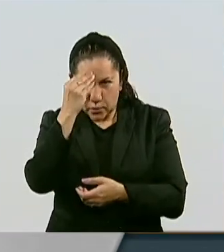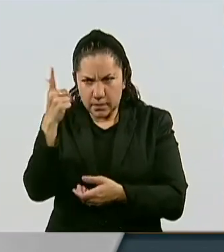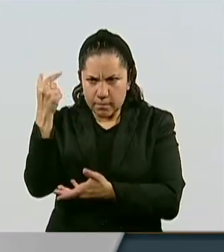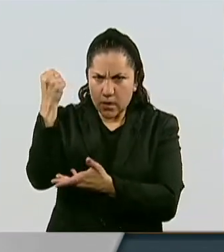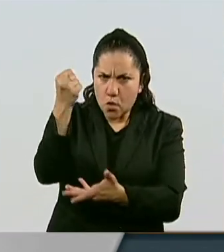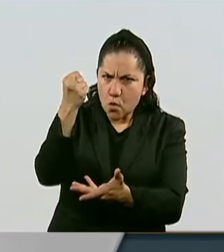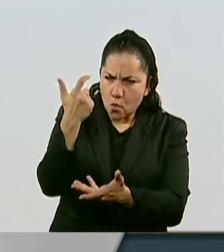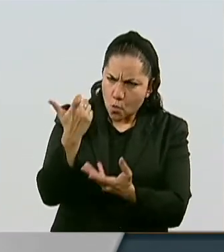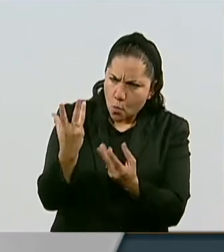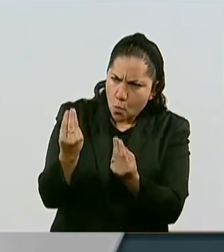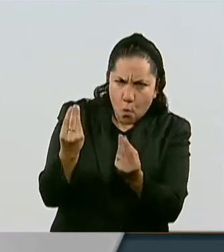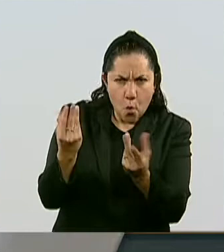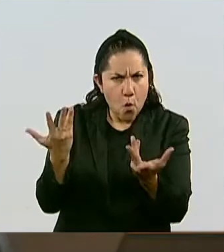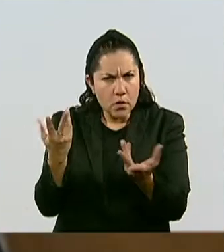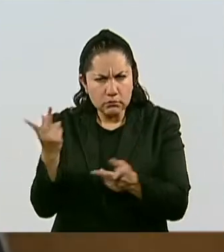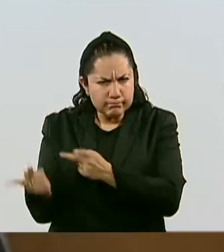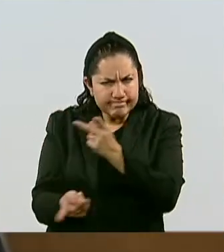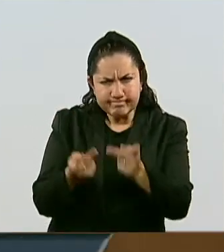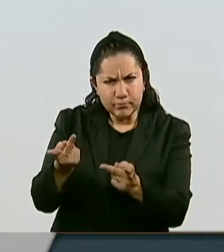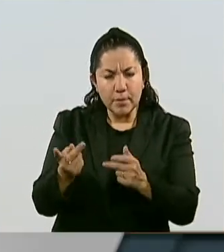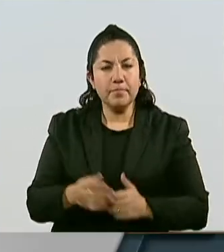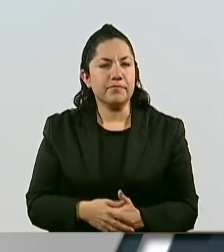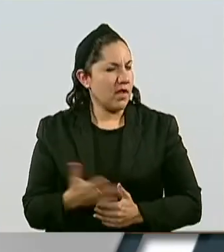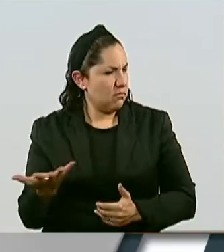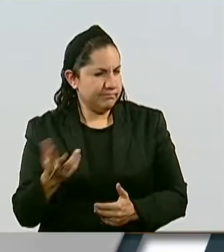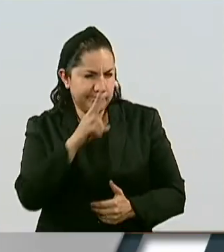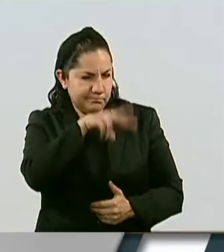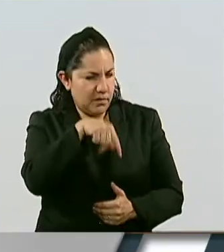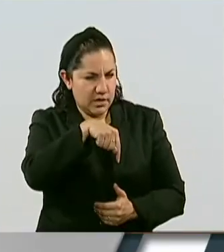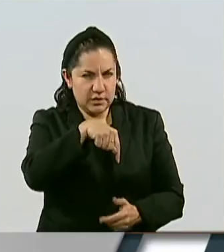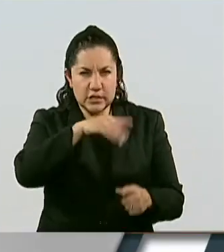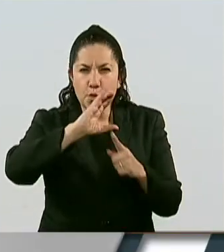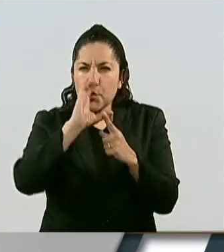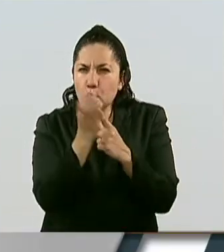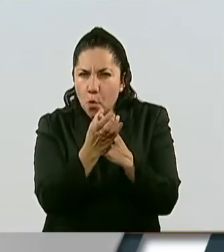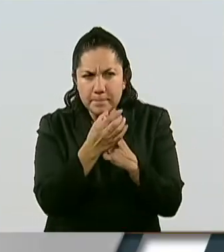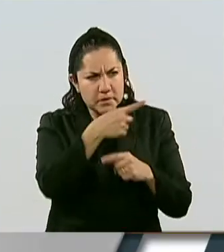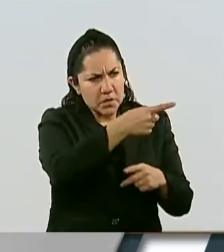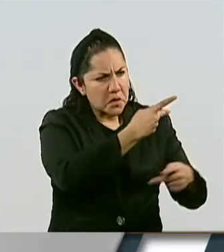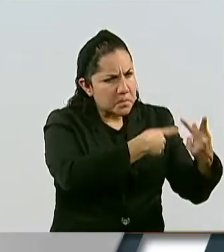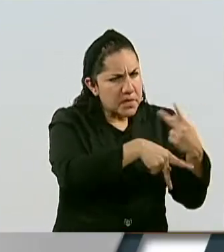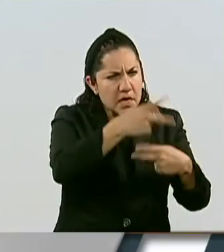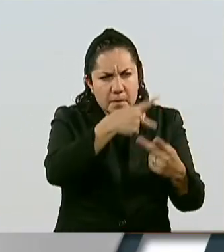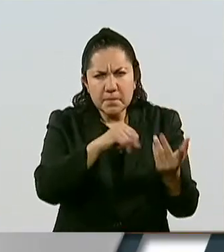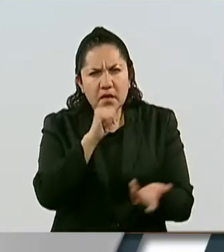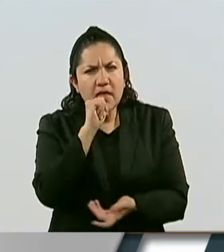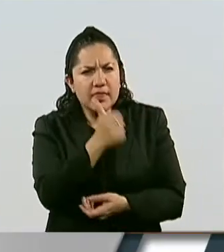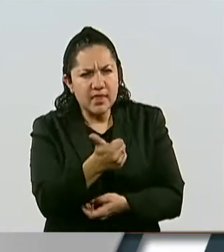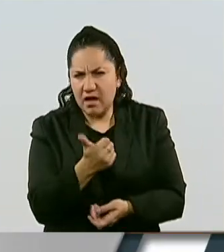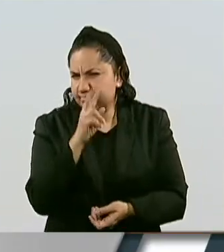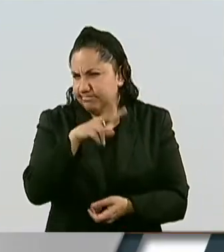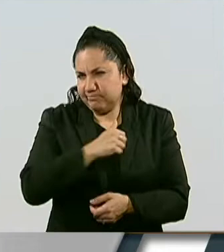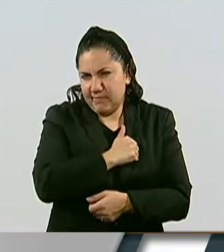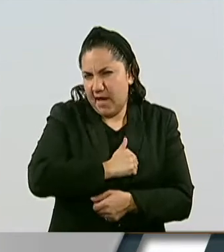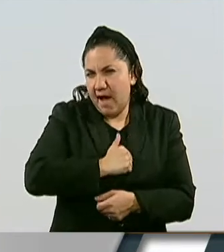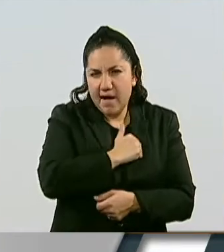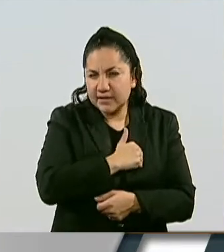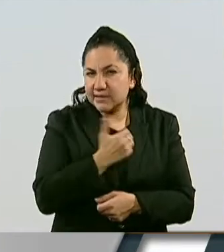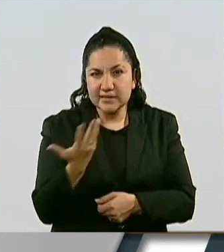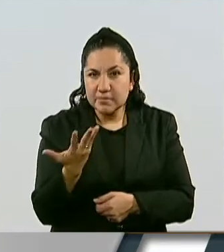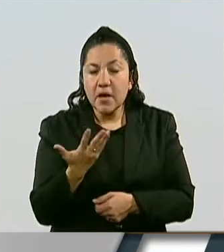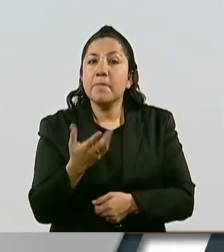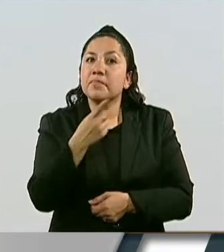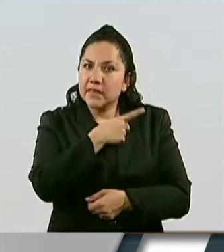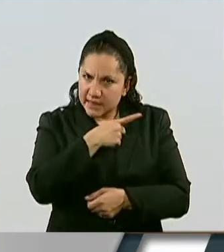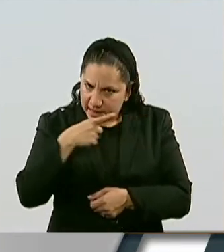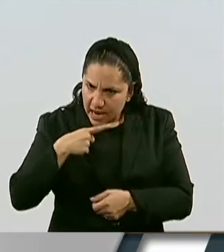Qué lástima que no acudan a las reuniones de la comisión para conocer ampliamente en lo que consiste el no haber permitido la privatización